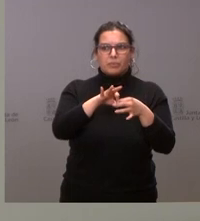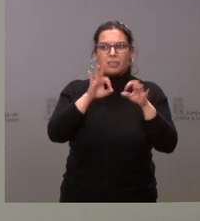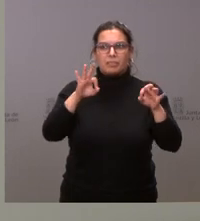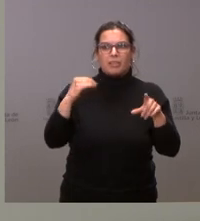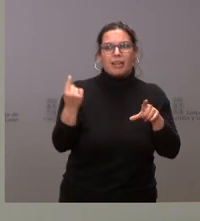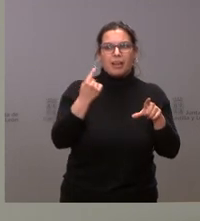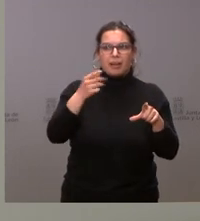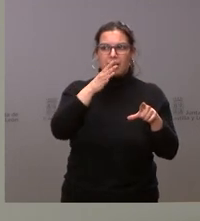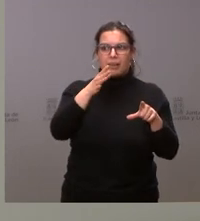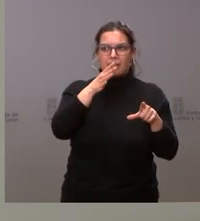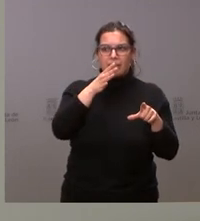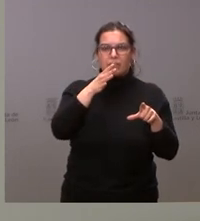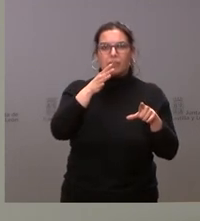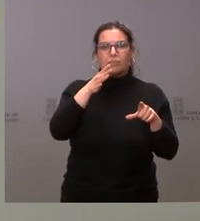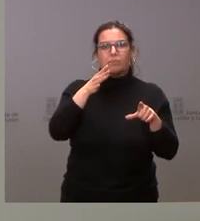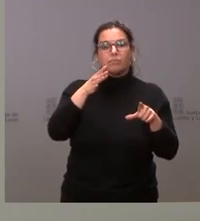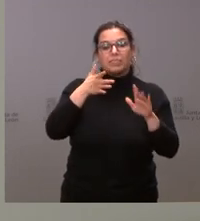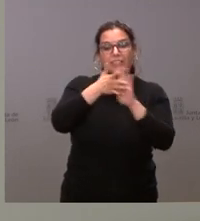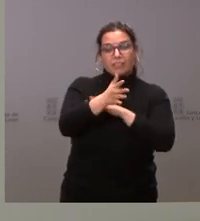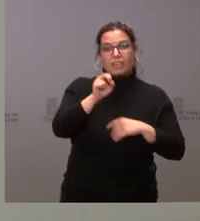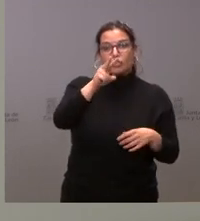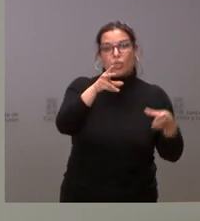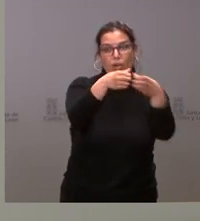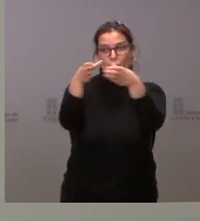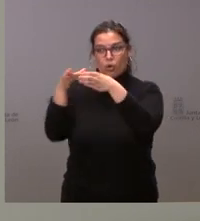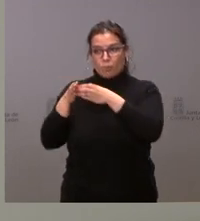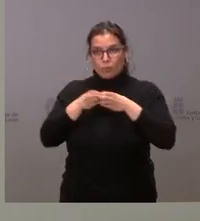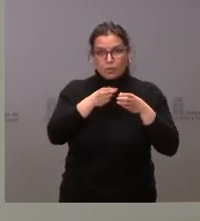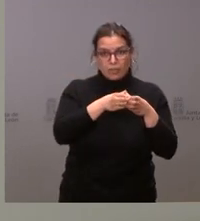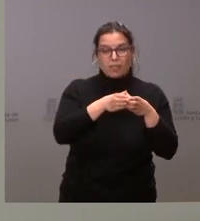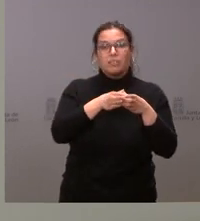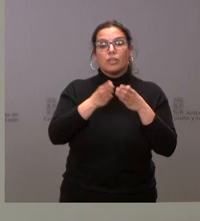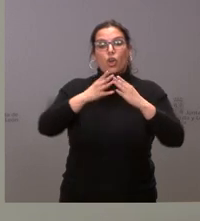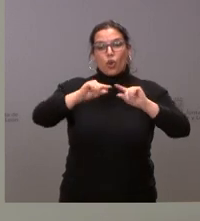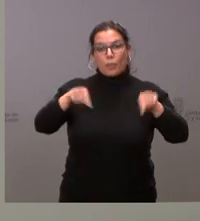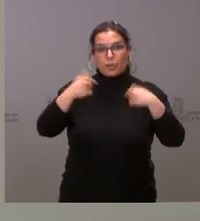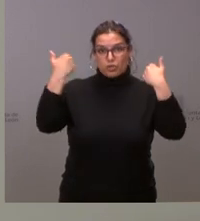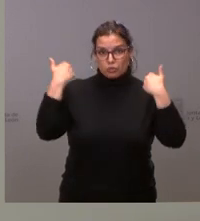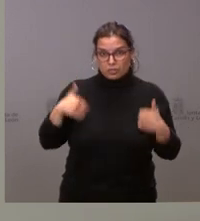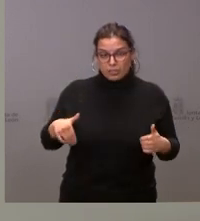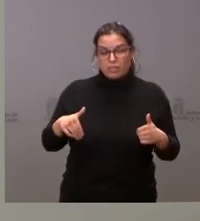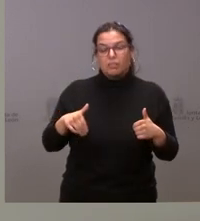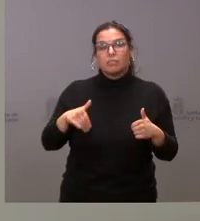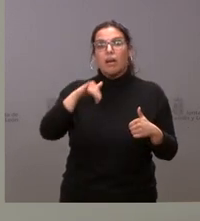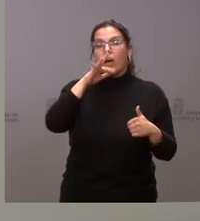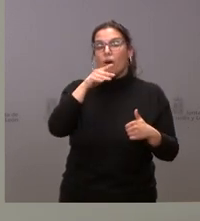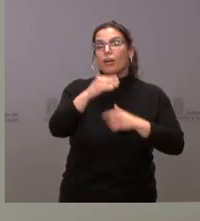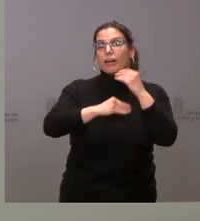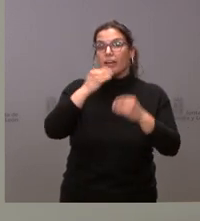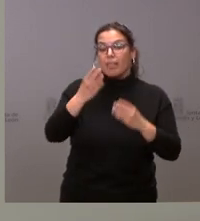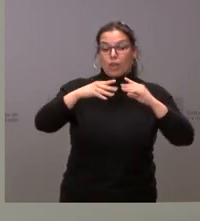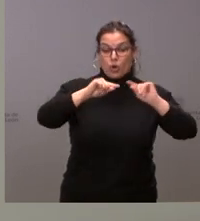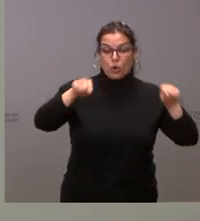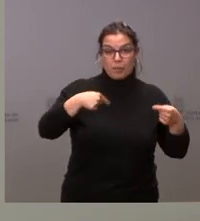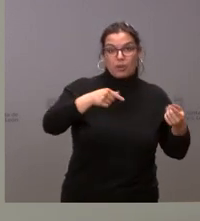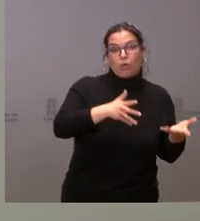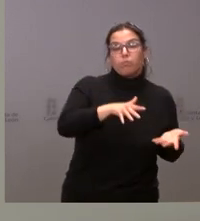Estamos hablando de 12 comunidades de regantes, de convenios que ya han sido acordados y lo que se hace ahora es dar cuenta de estos convenios